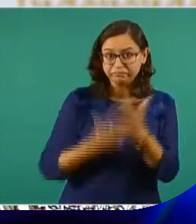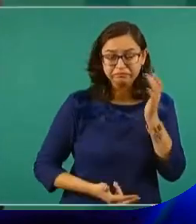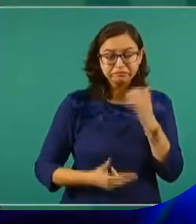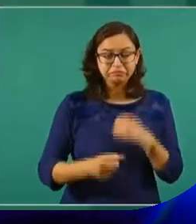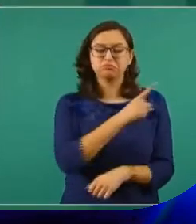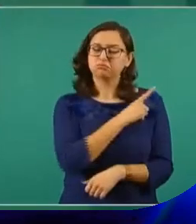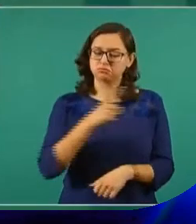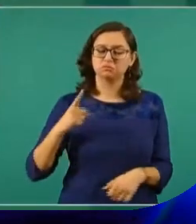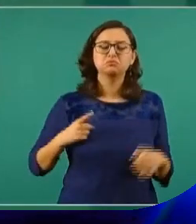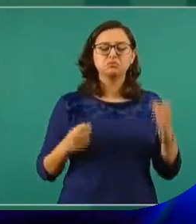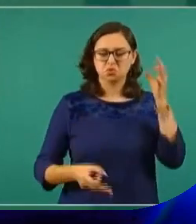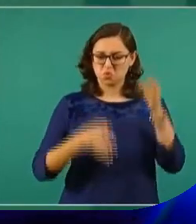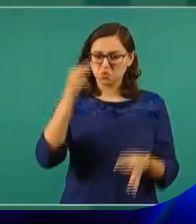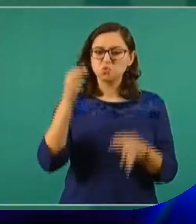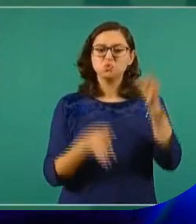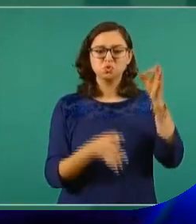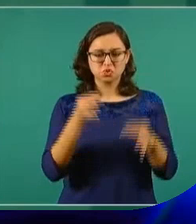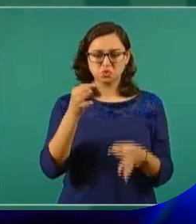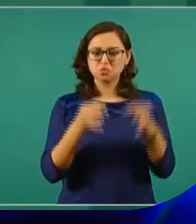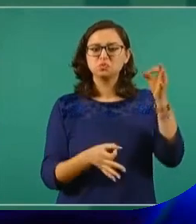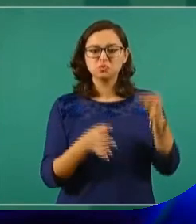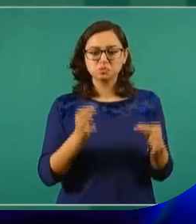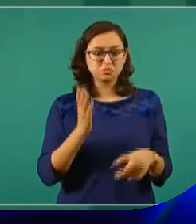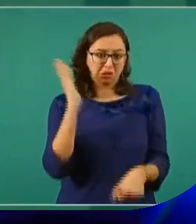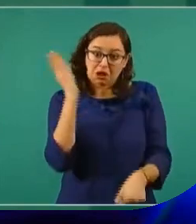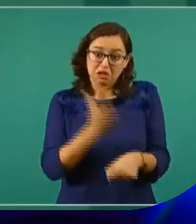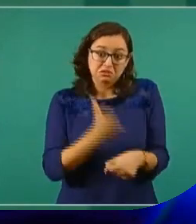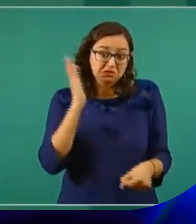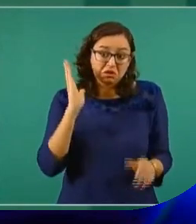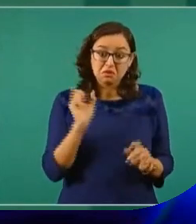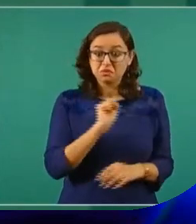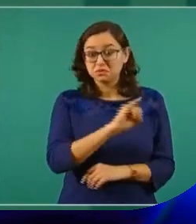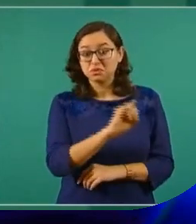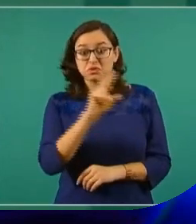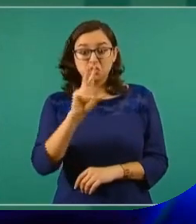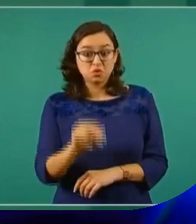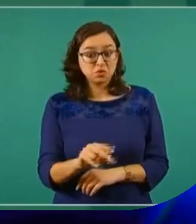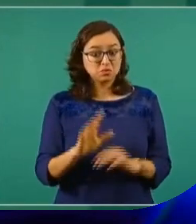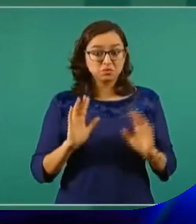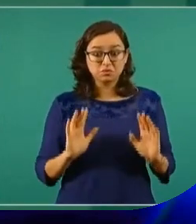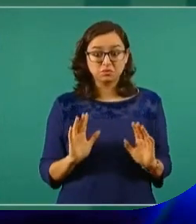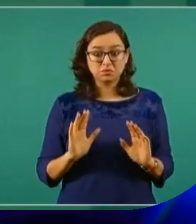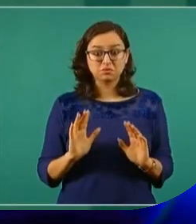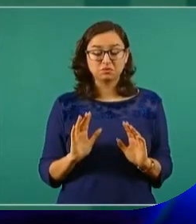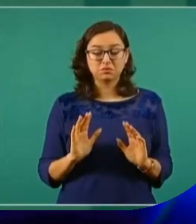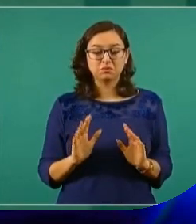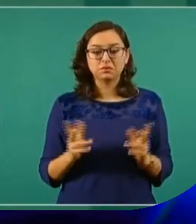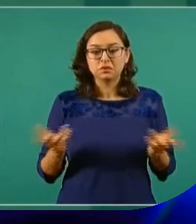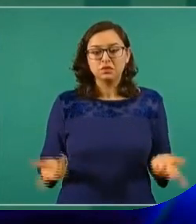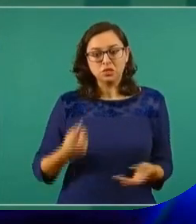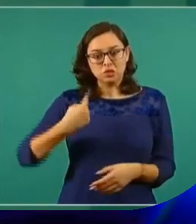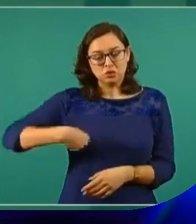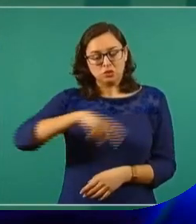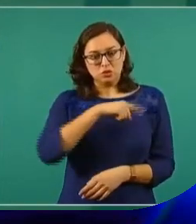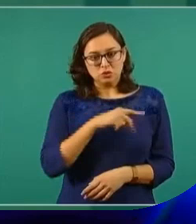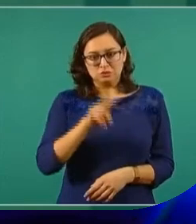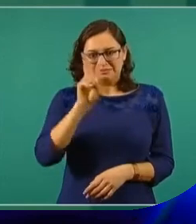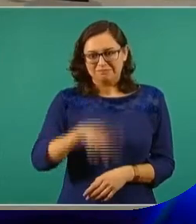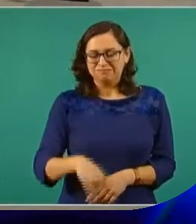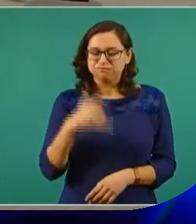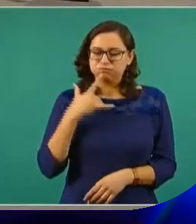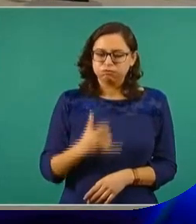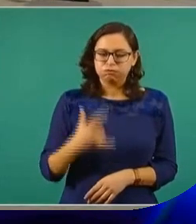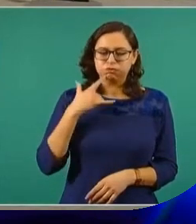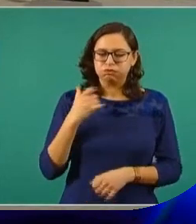llegar a la presidencia. Fue el esfuerzo de muchas generaciones,